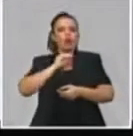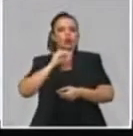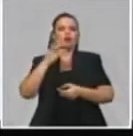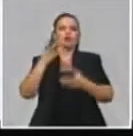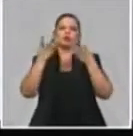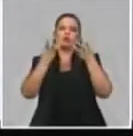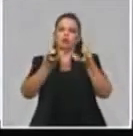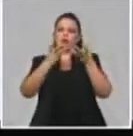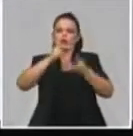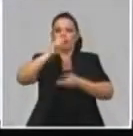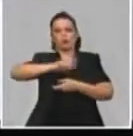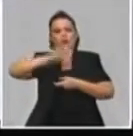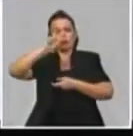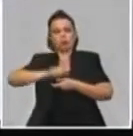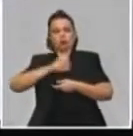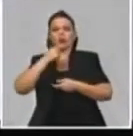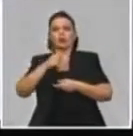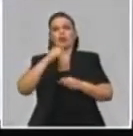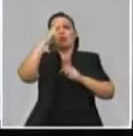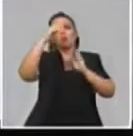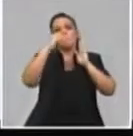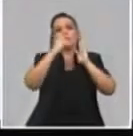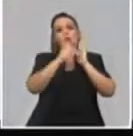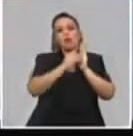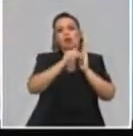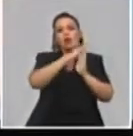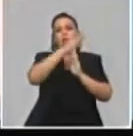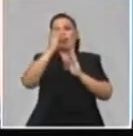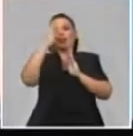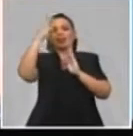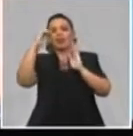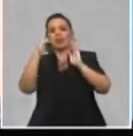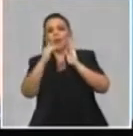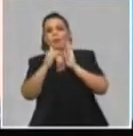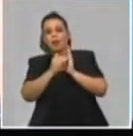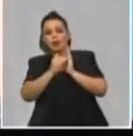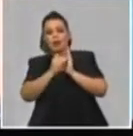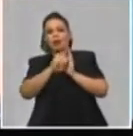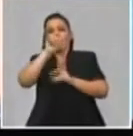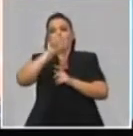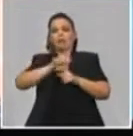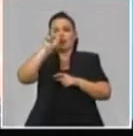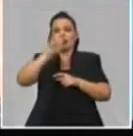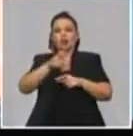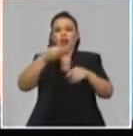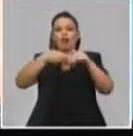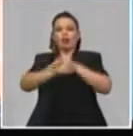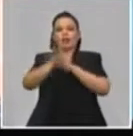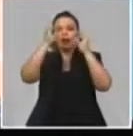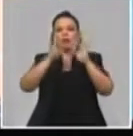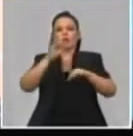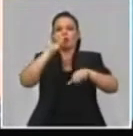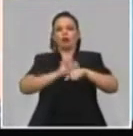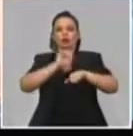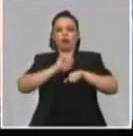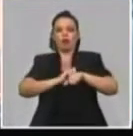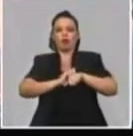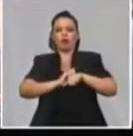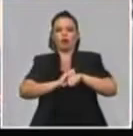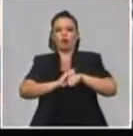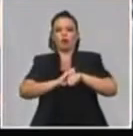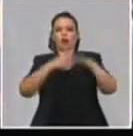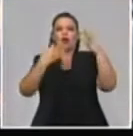por cifrarle de 1.000 a 3.000 personas entran al unísono al sitio y pese a esto se ha mantenido con un nivel de estabilidad.